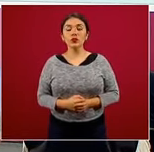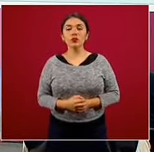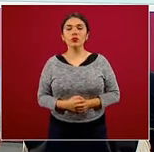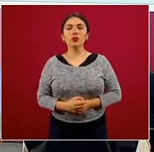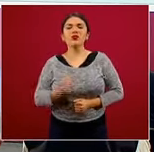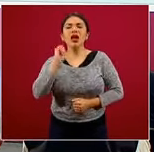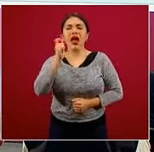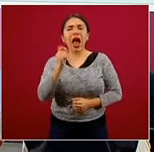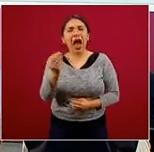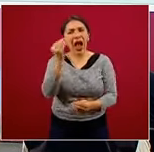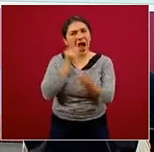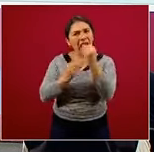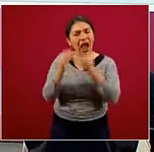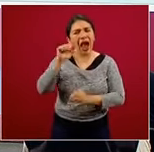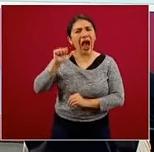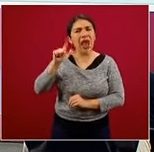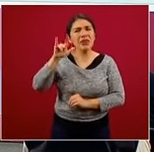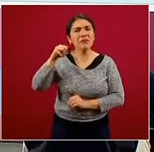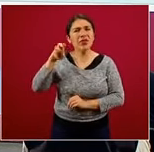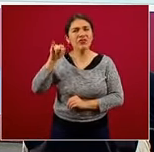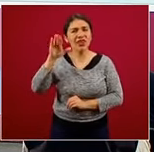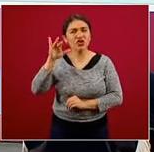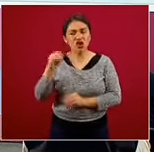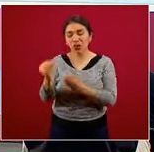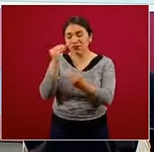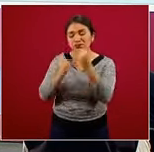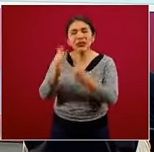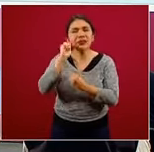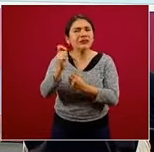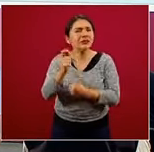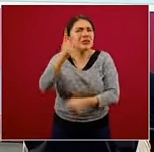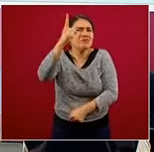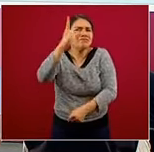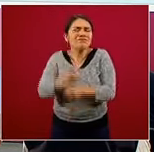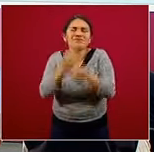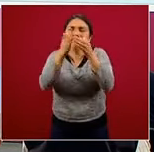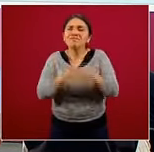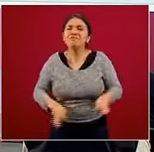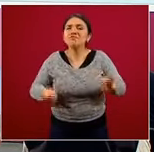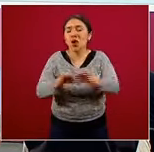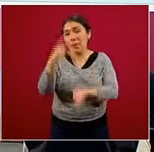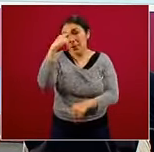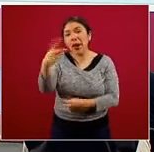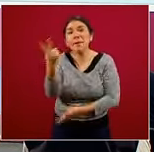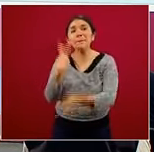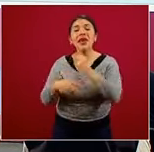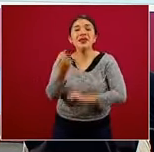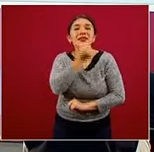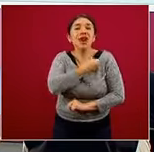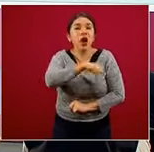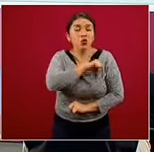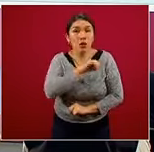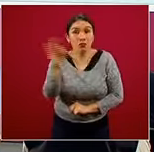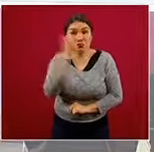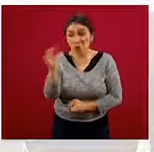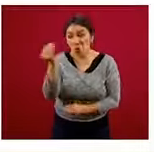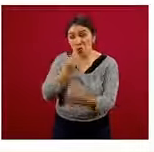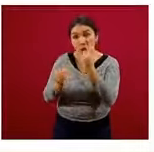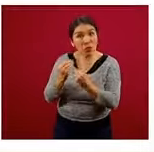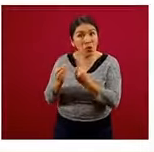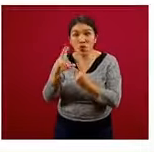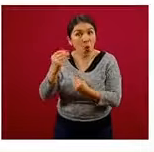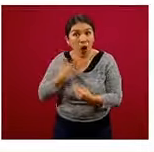La alimentación es el pilar fundamental de la salud, sin alimentación